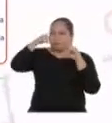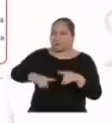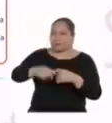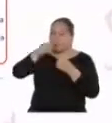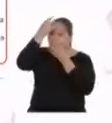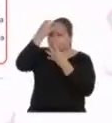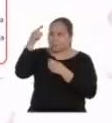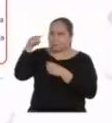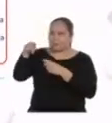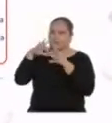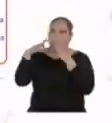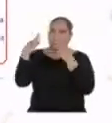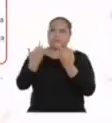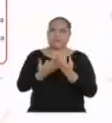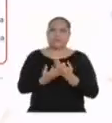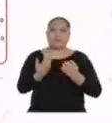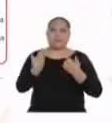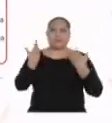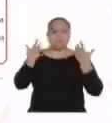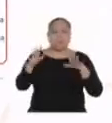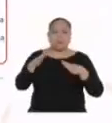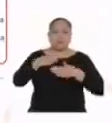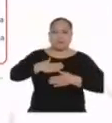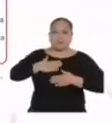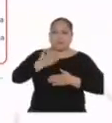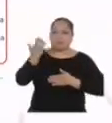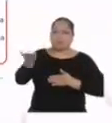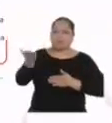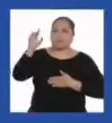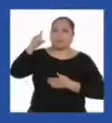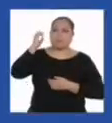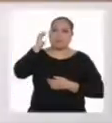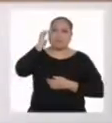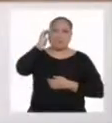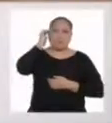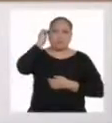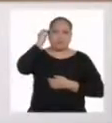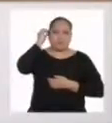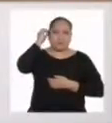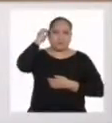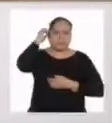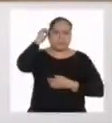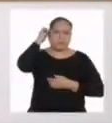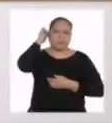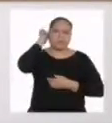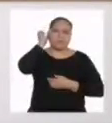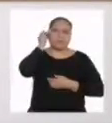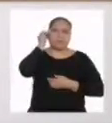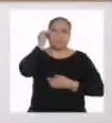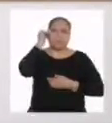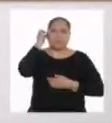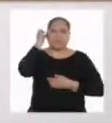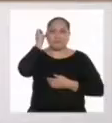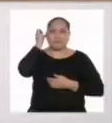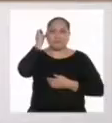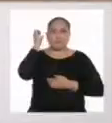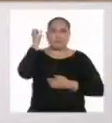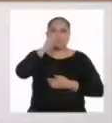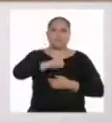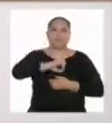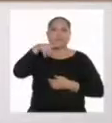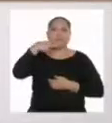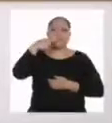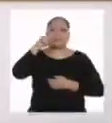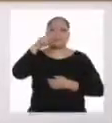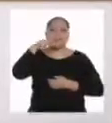informadas de nuestras familias y así satisfacer sus necesidades. Así es, Jonathan. Me gustaría